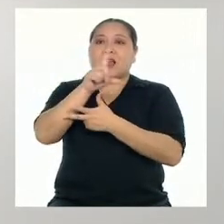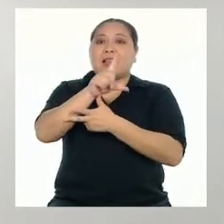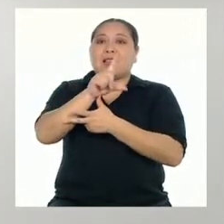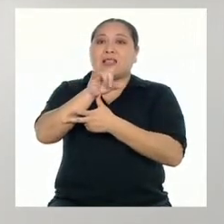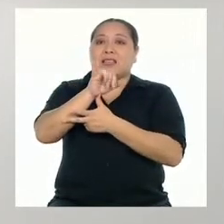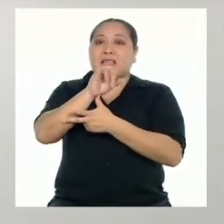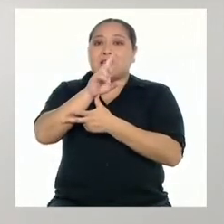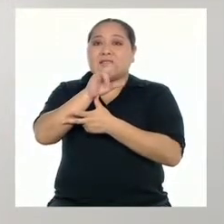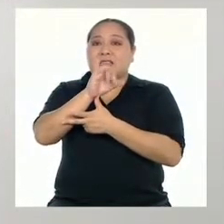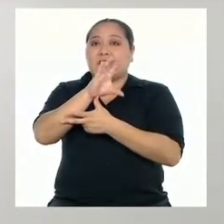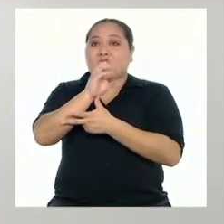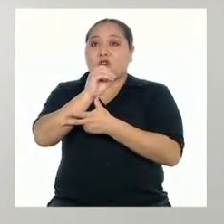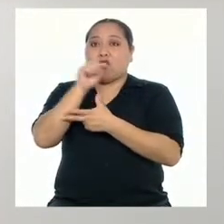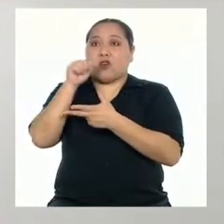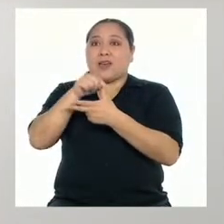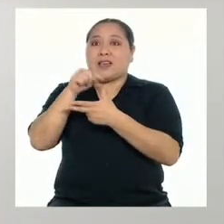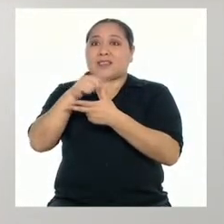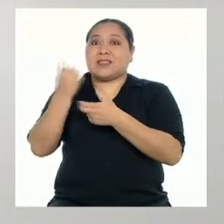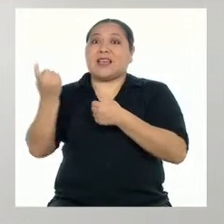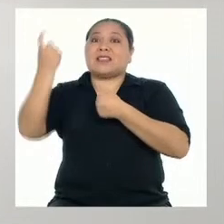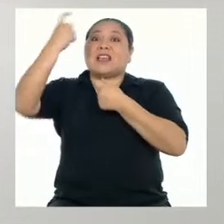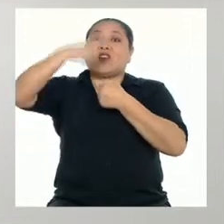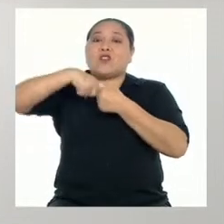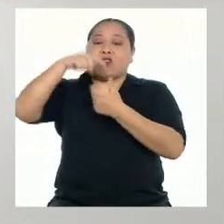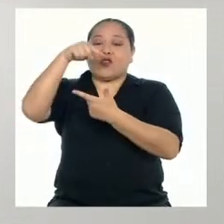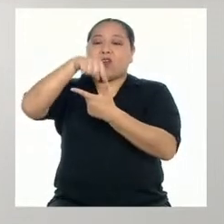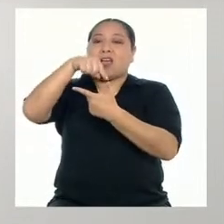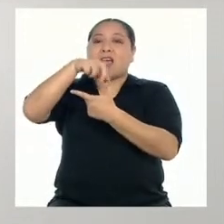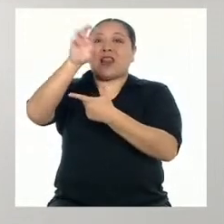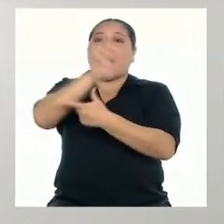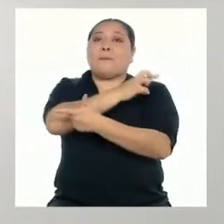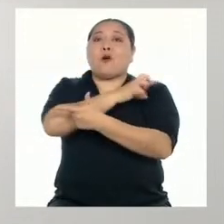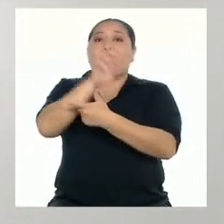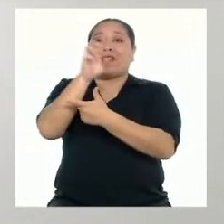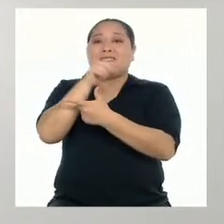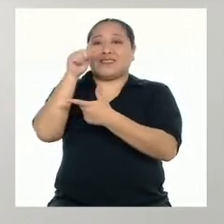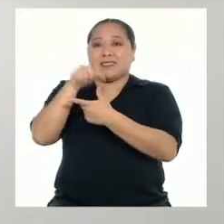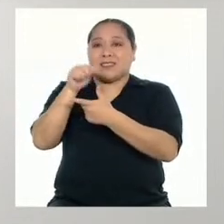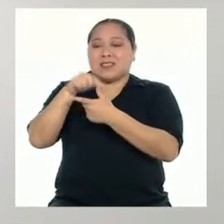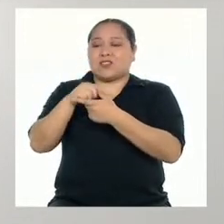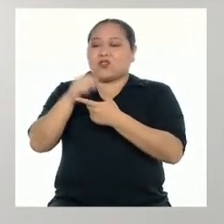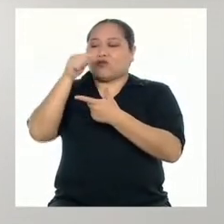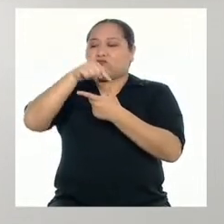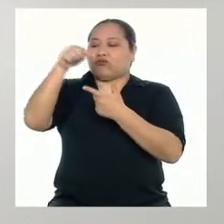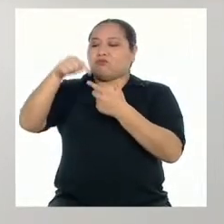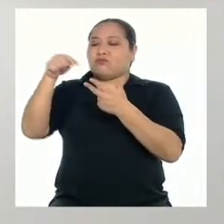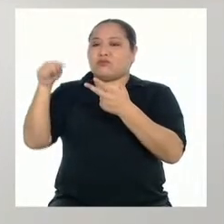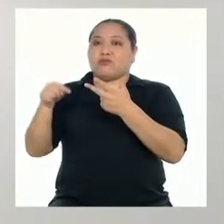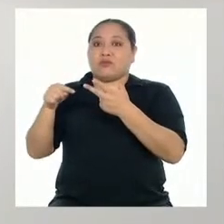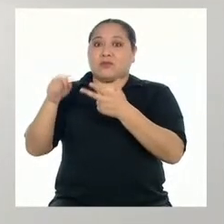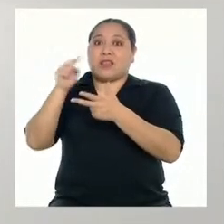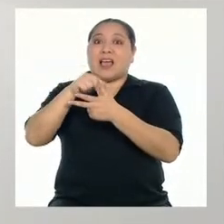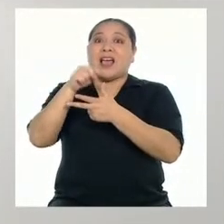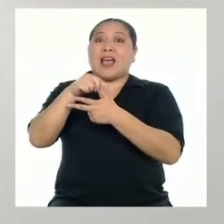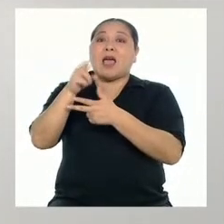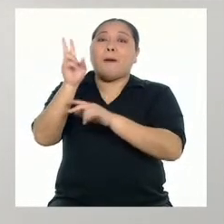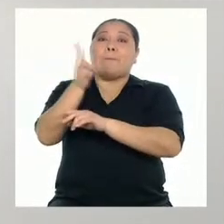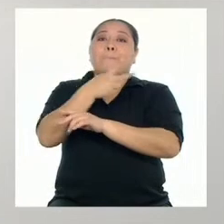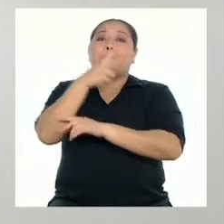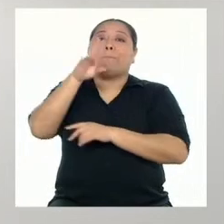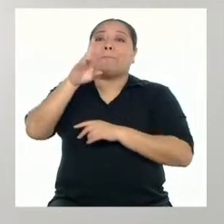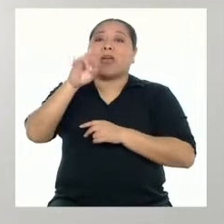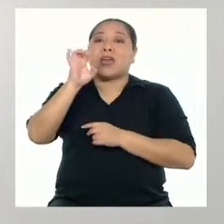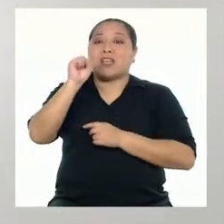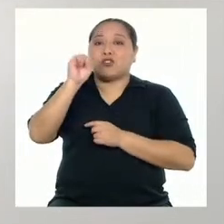lírico es el que le corresponde a la poesía. Son obras generalmente escritas en verso, donde